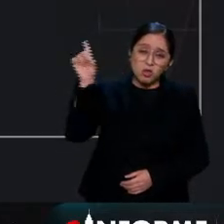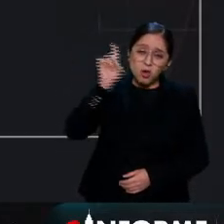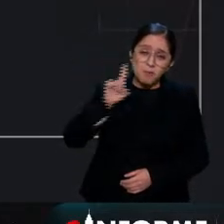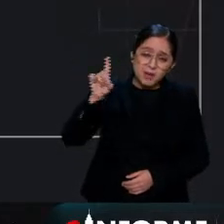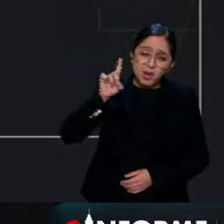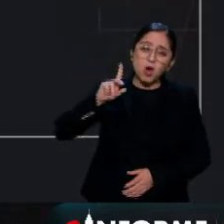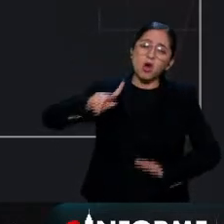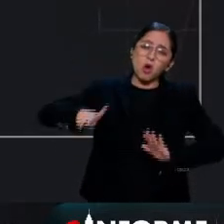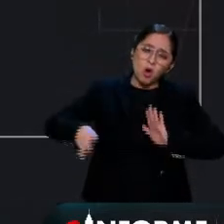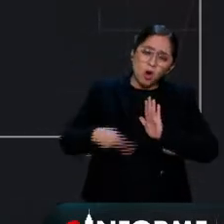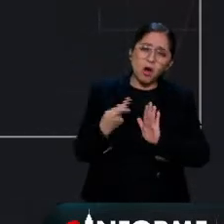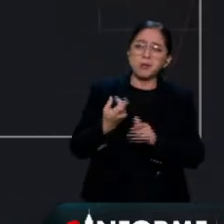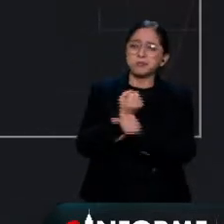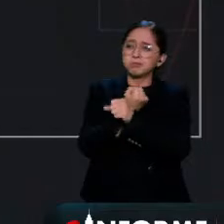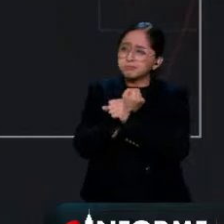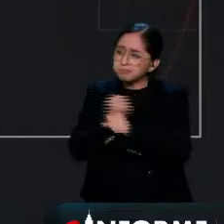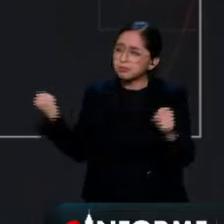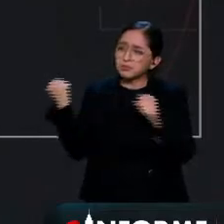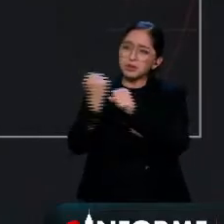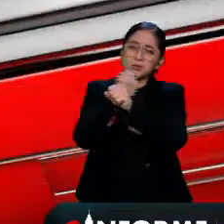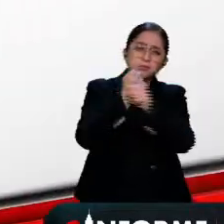a un tercer tanque. Vea usted.